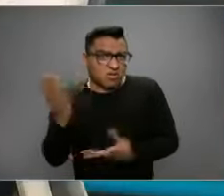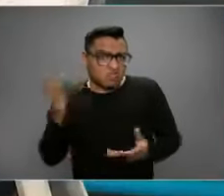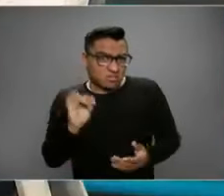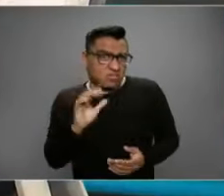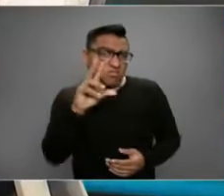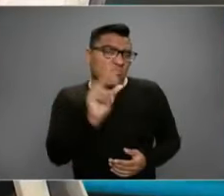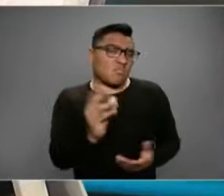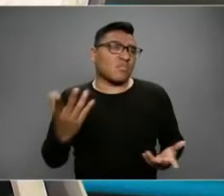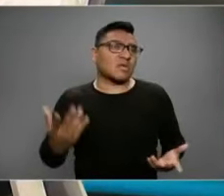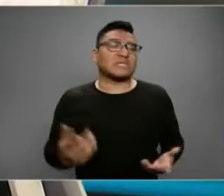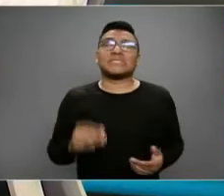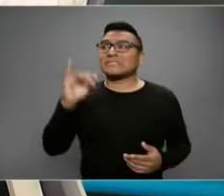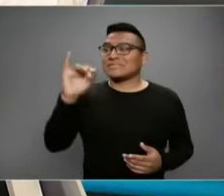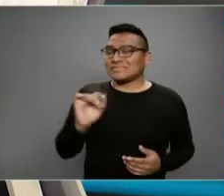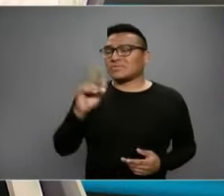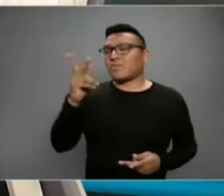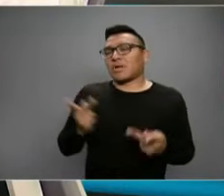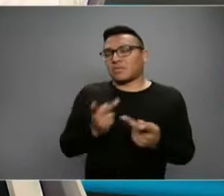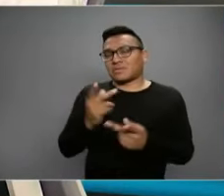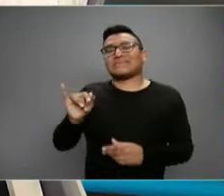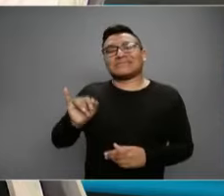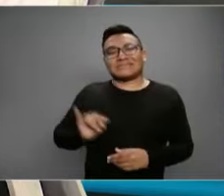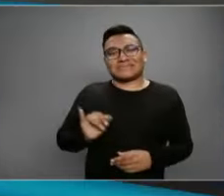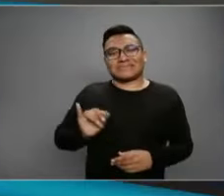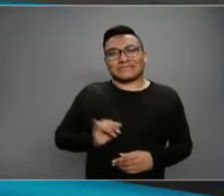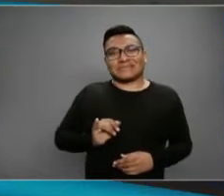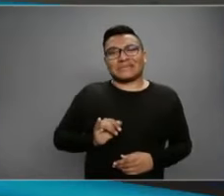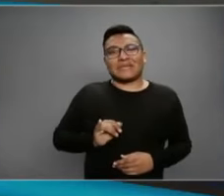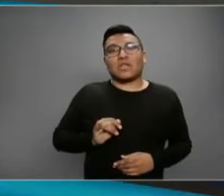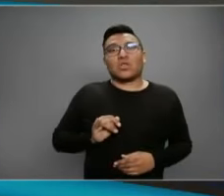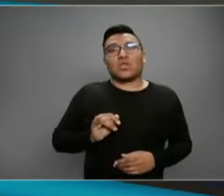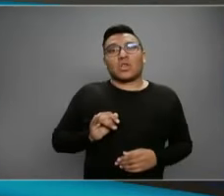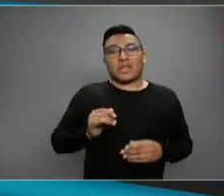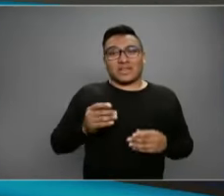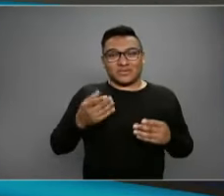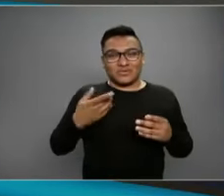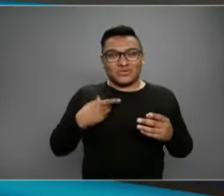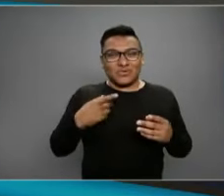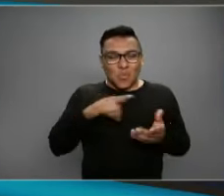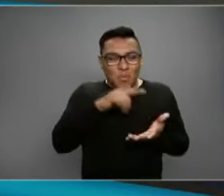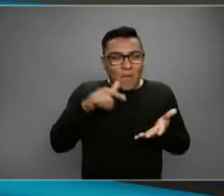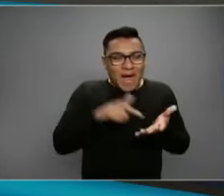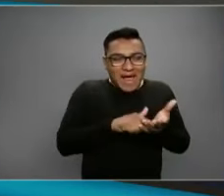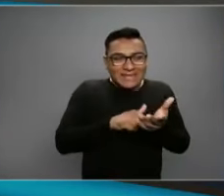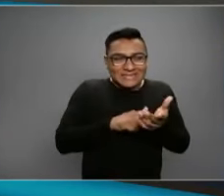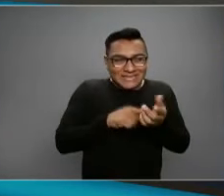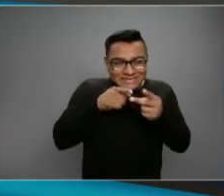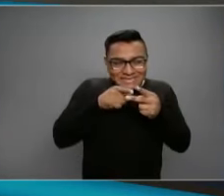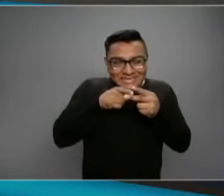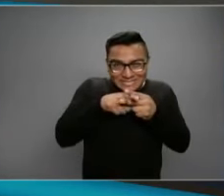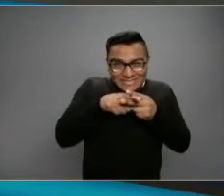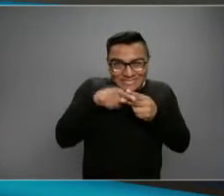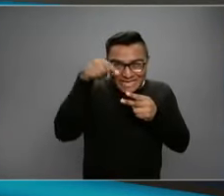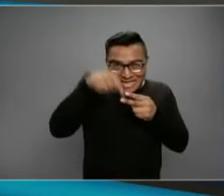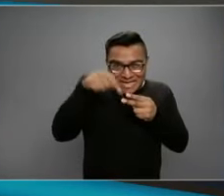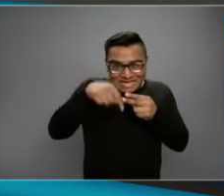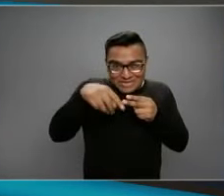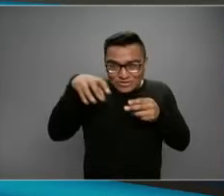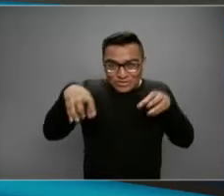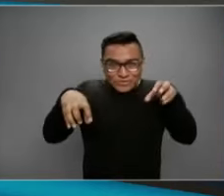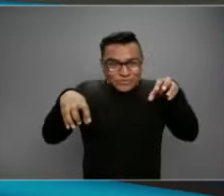gracias. Preguntas muy interesantes. Primero, los filtros que se ponen de entrada se